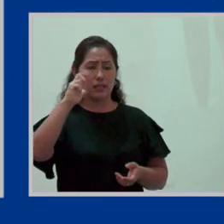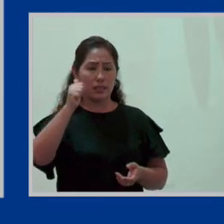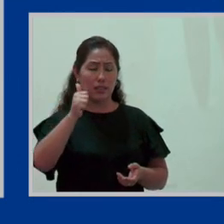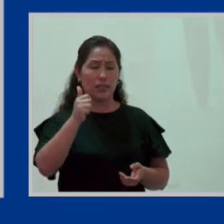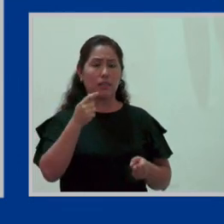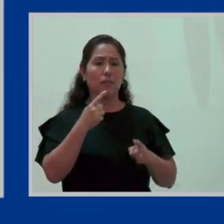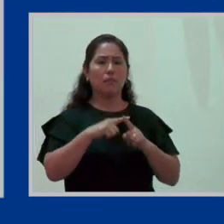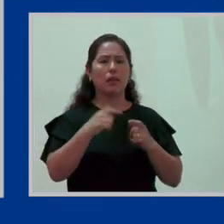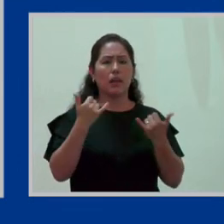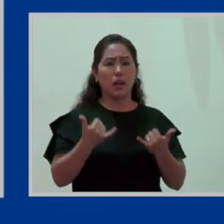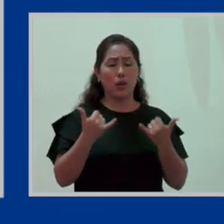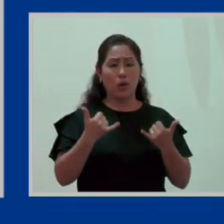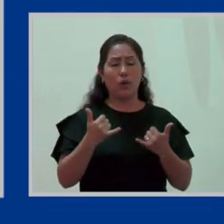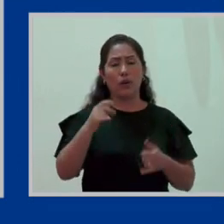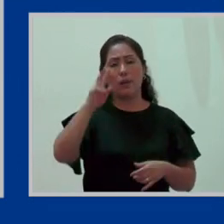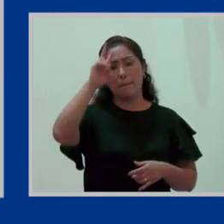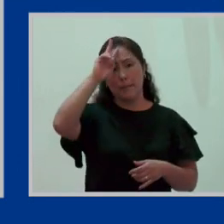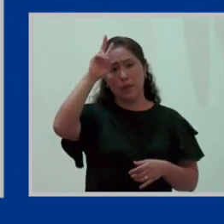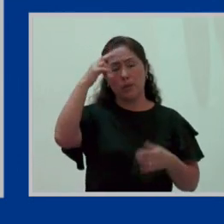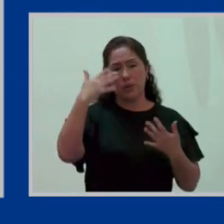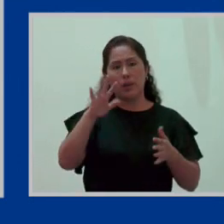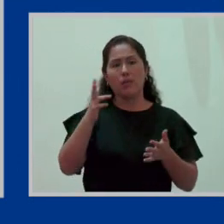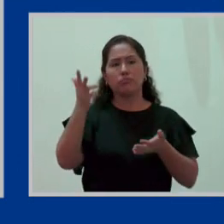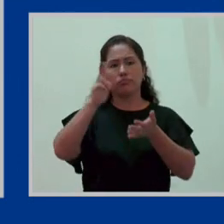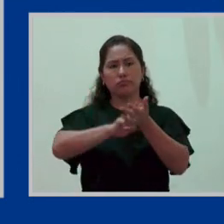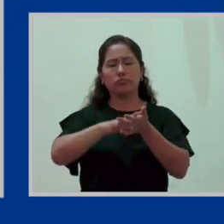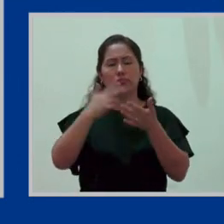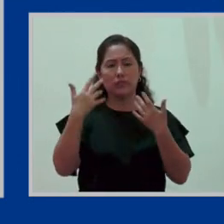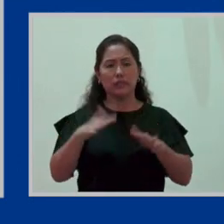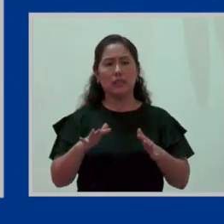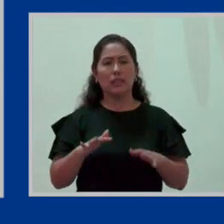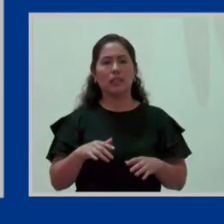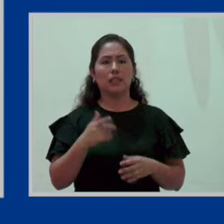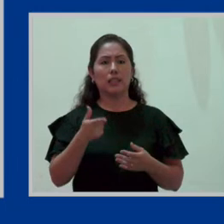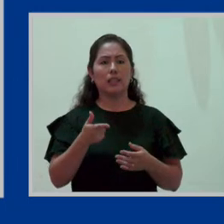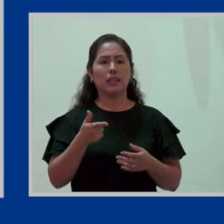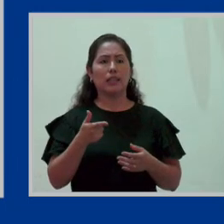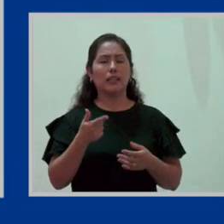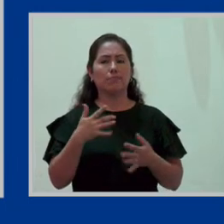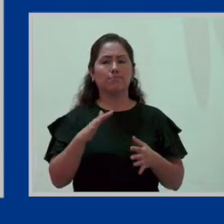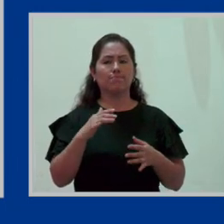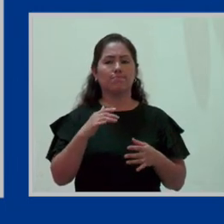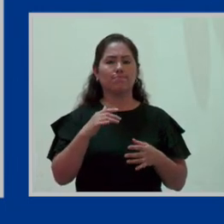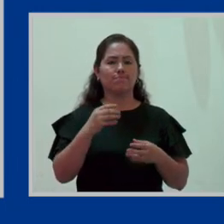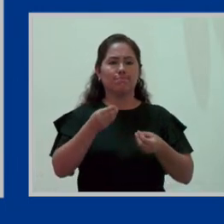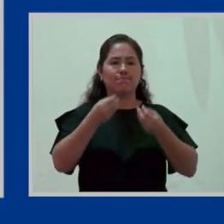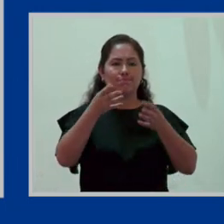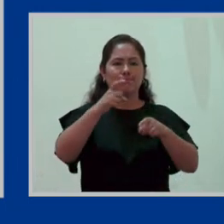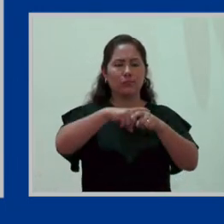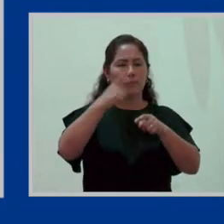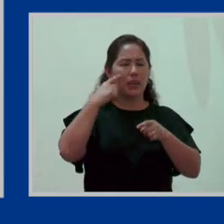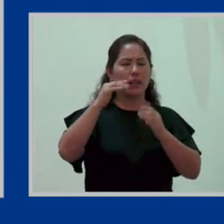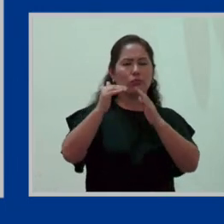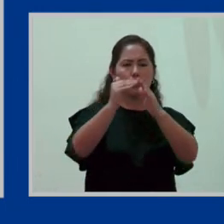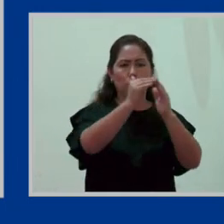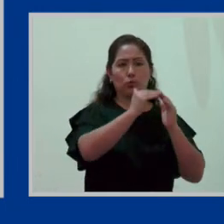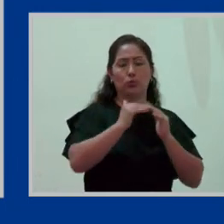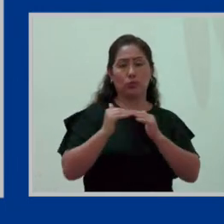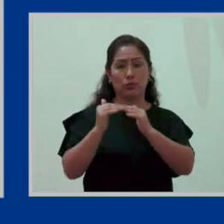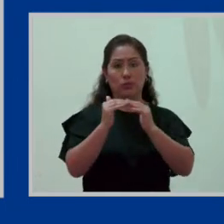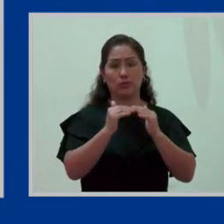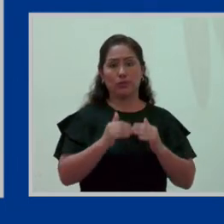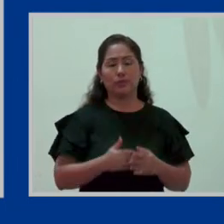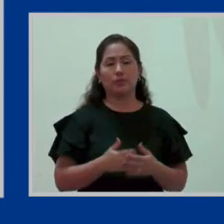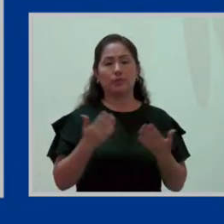Perú cumple, digamos, que con el mínimo que establece el estándar internacional. Sin embargo, todas